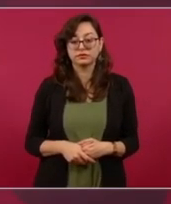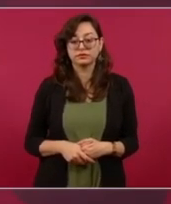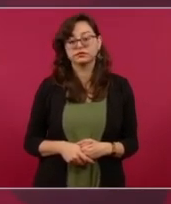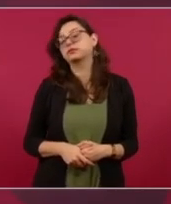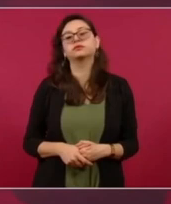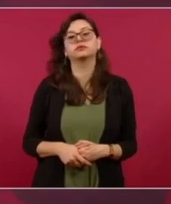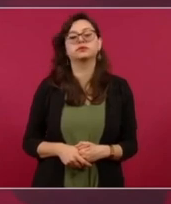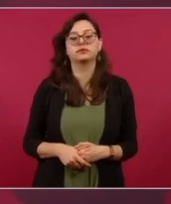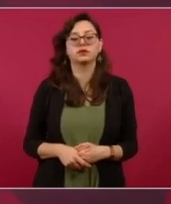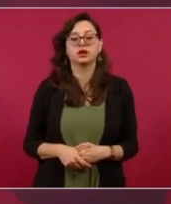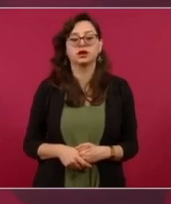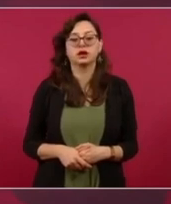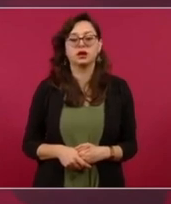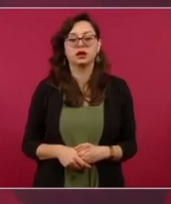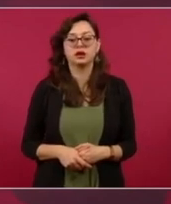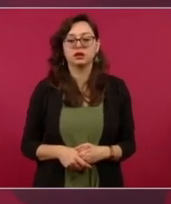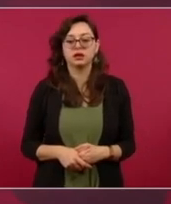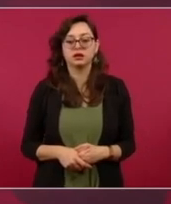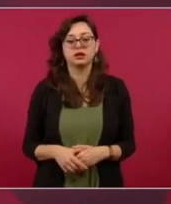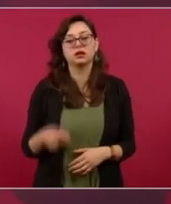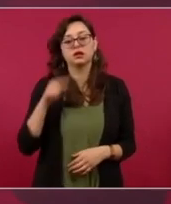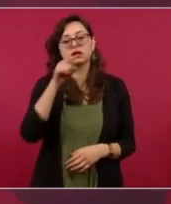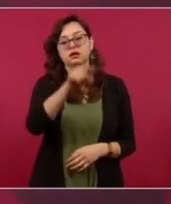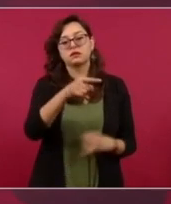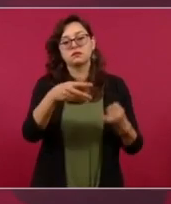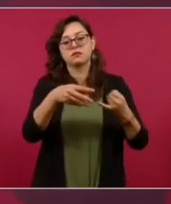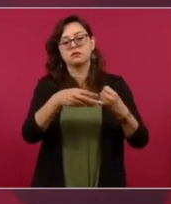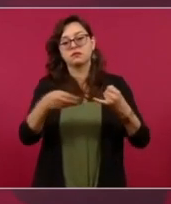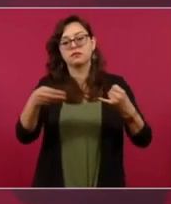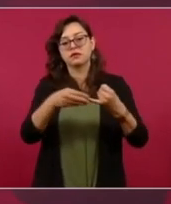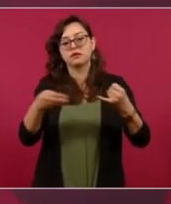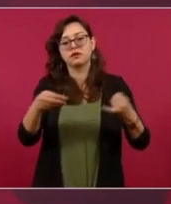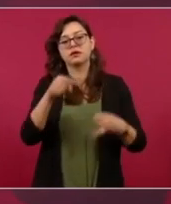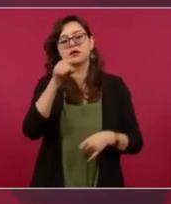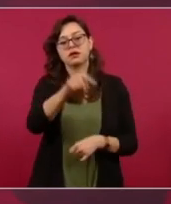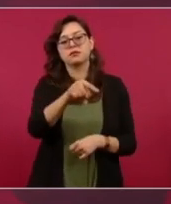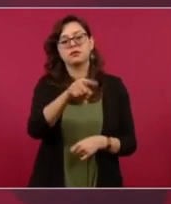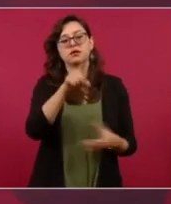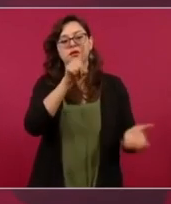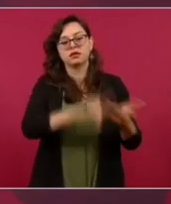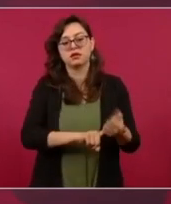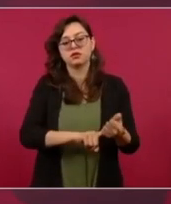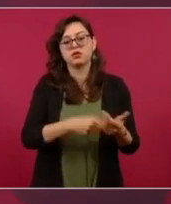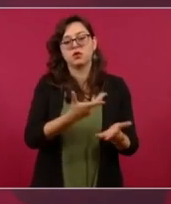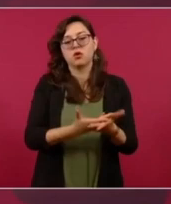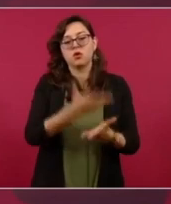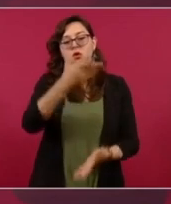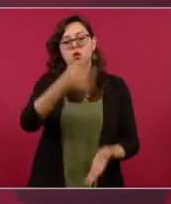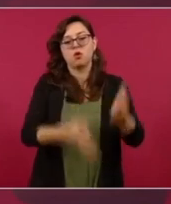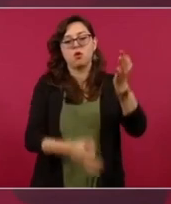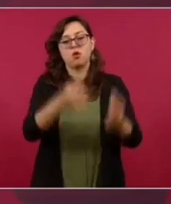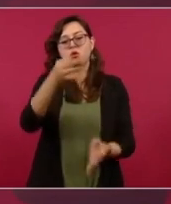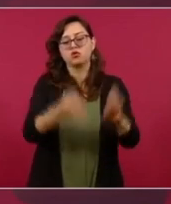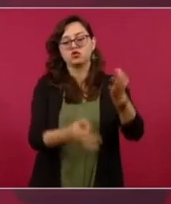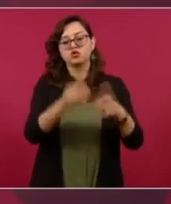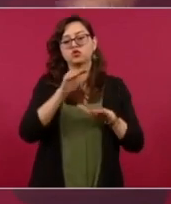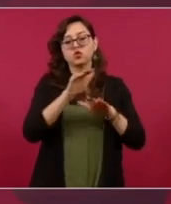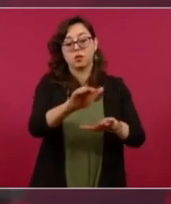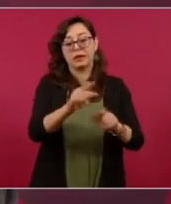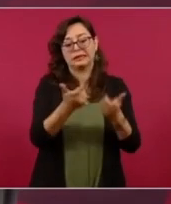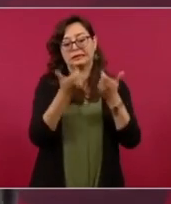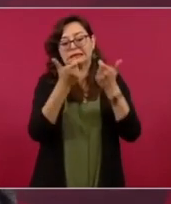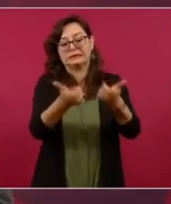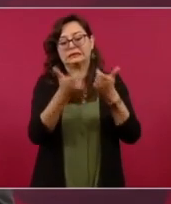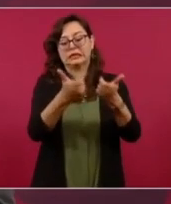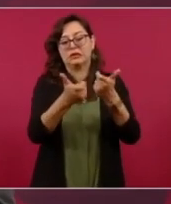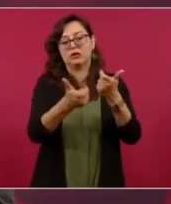sí es una demanda civil el propósito es recuperar